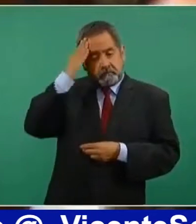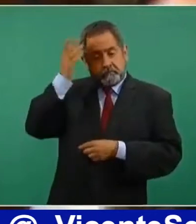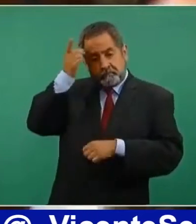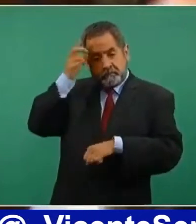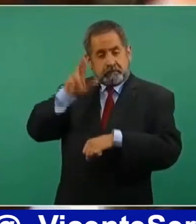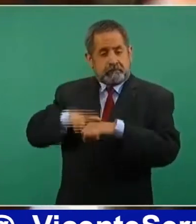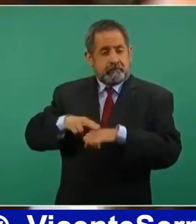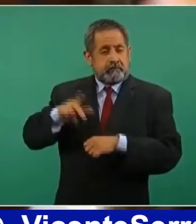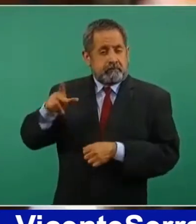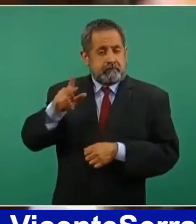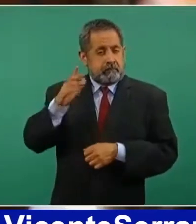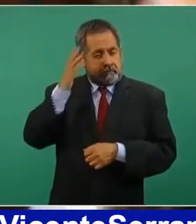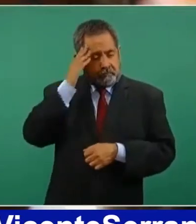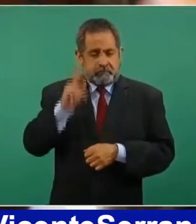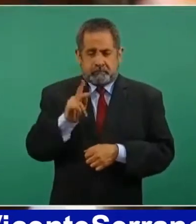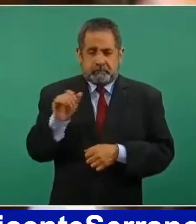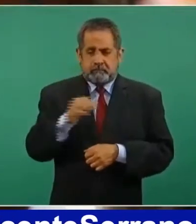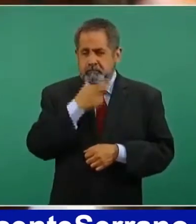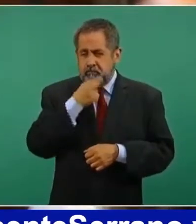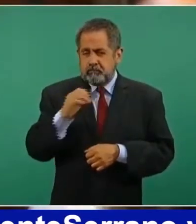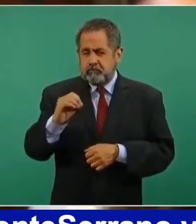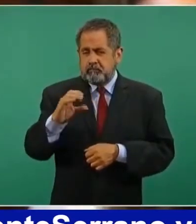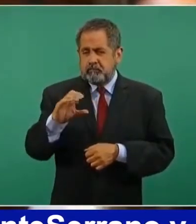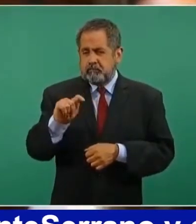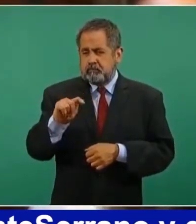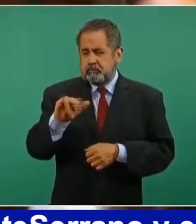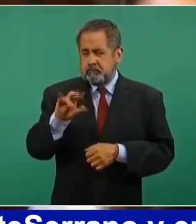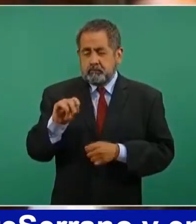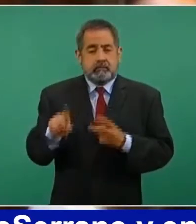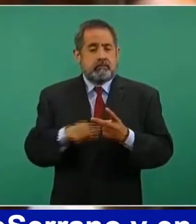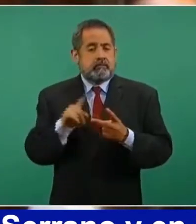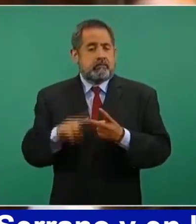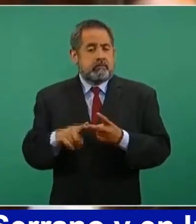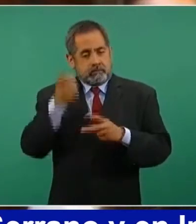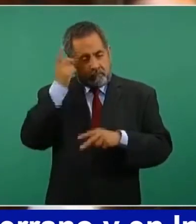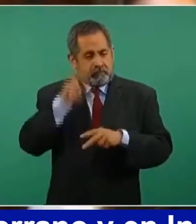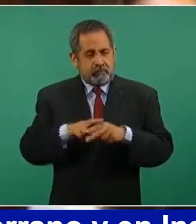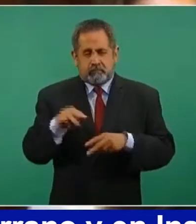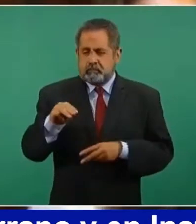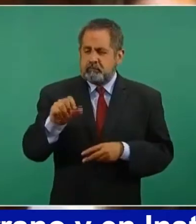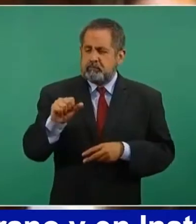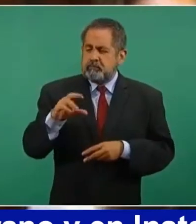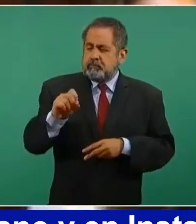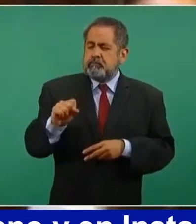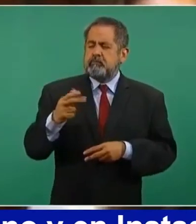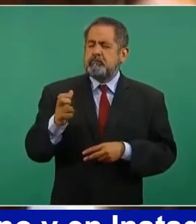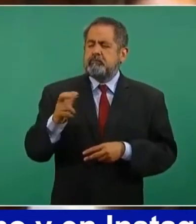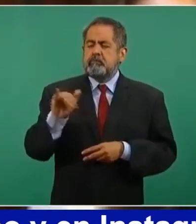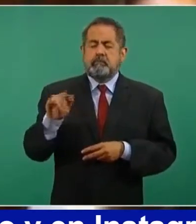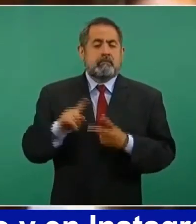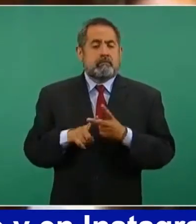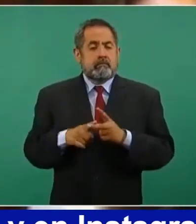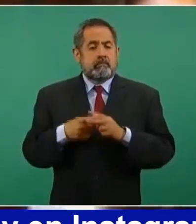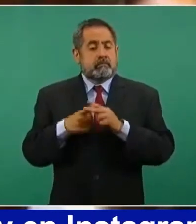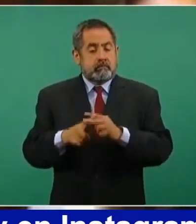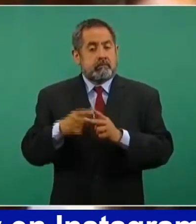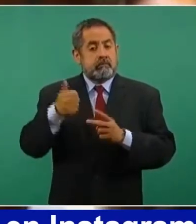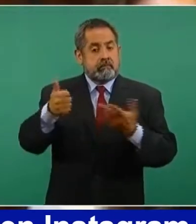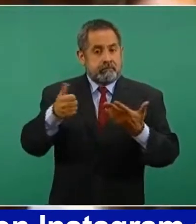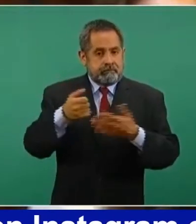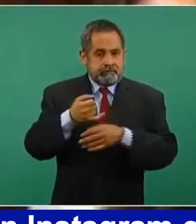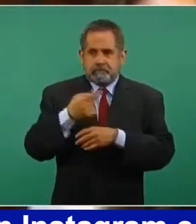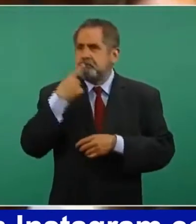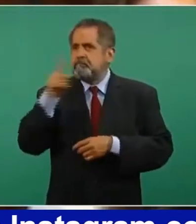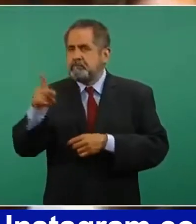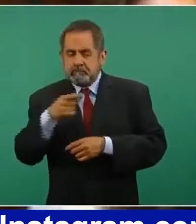General de Petróleos Mexicanos, Octavio Romero, y del director corporativo, Marco Serrería, se abrieron seis carpetas de